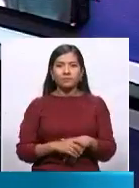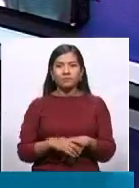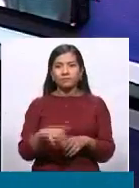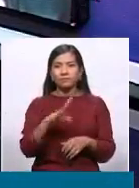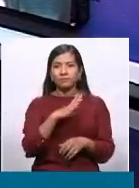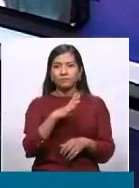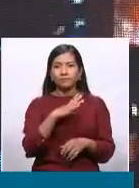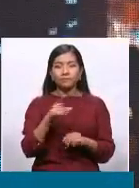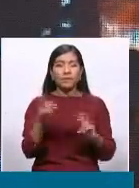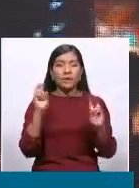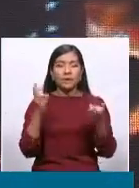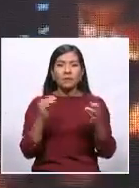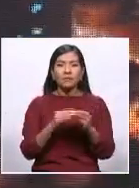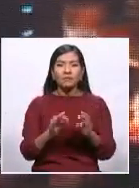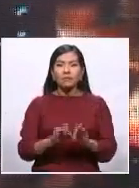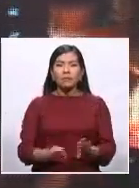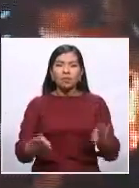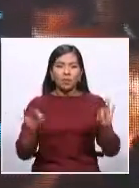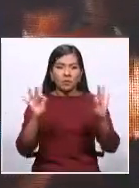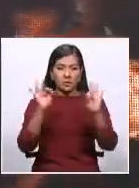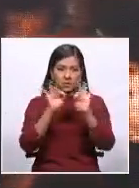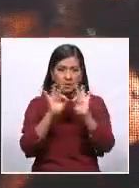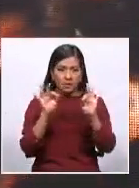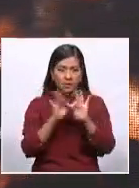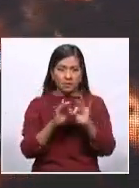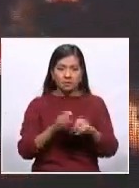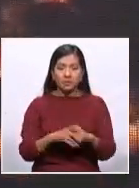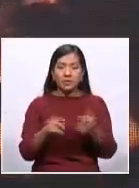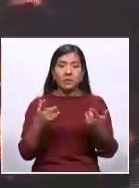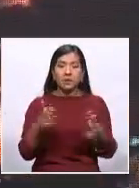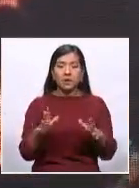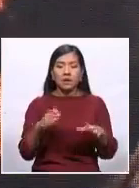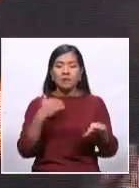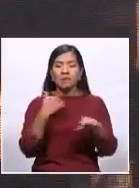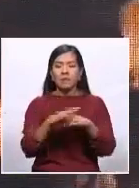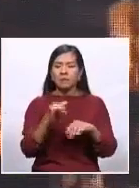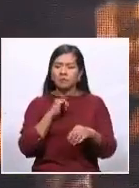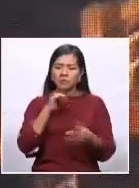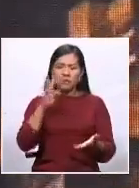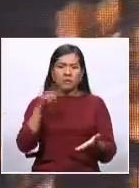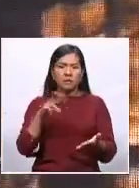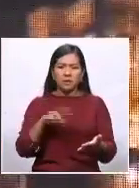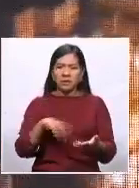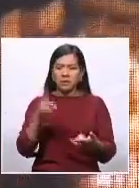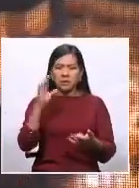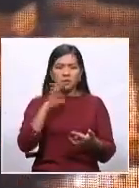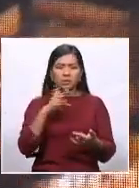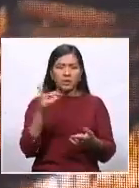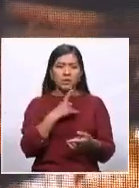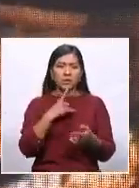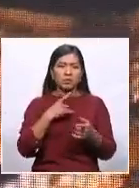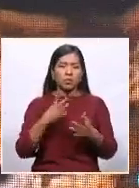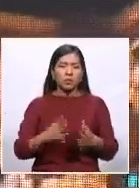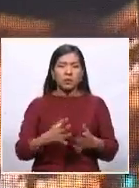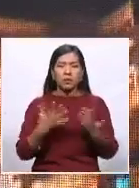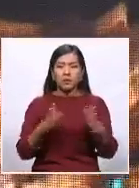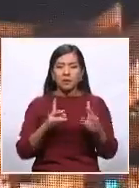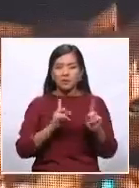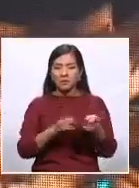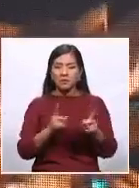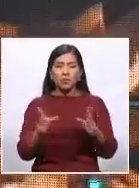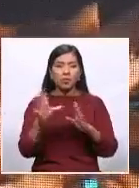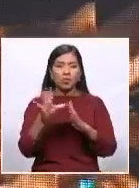ese es un tema tan importante Camila que lo manda y lo leía el diputado mar yujra la propia